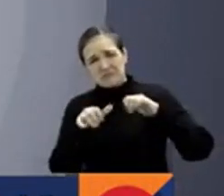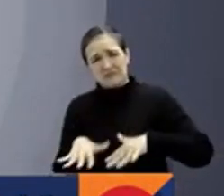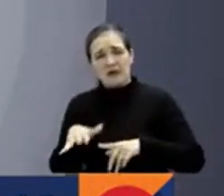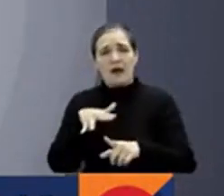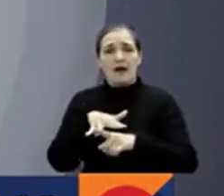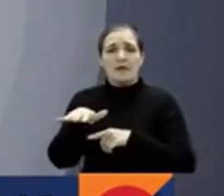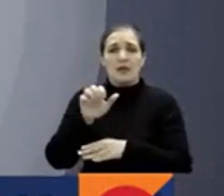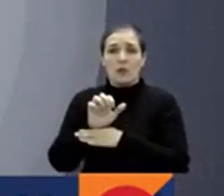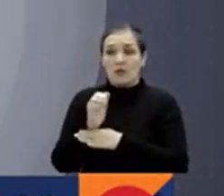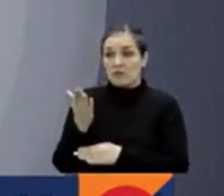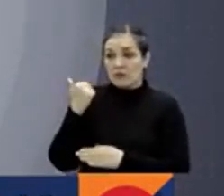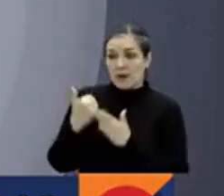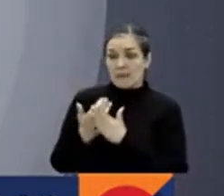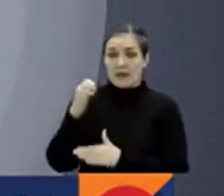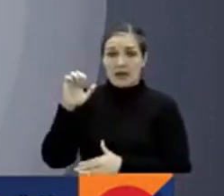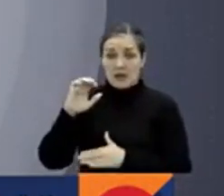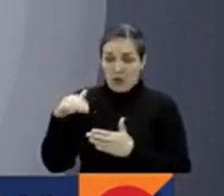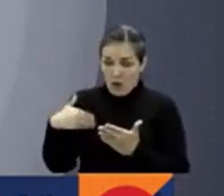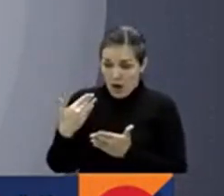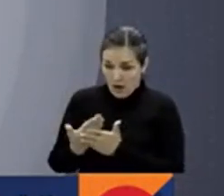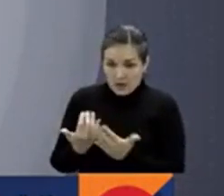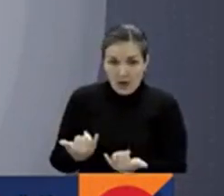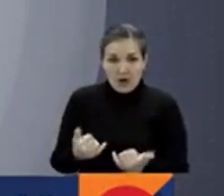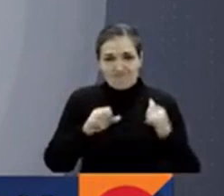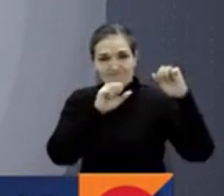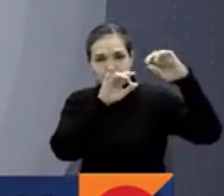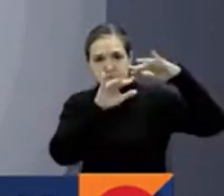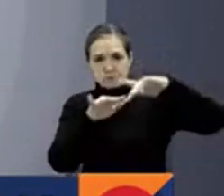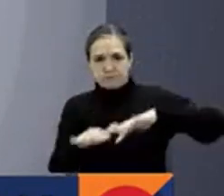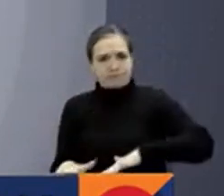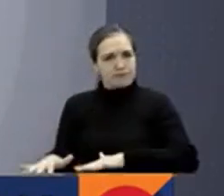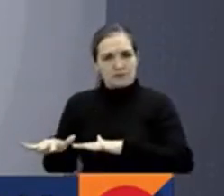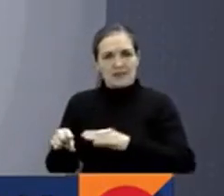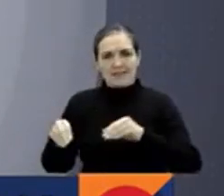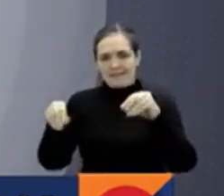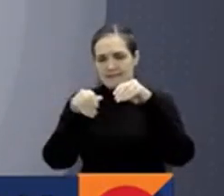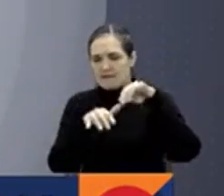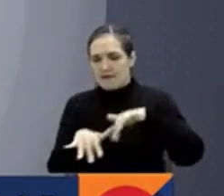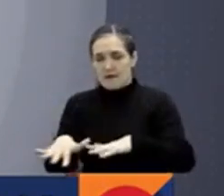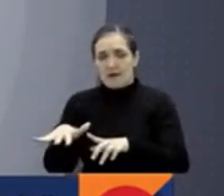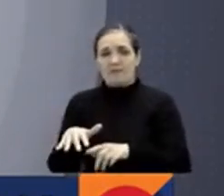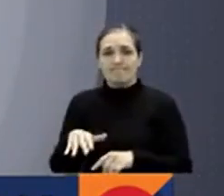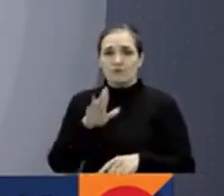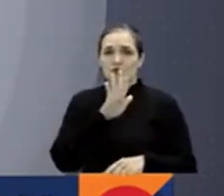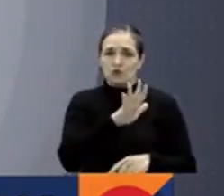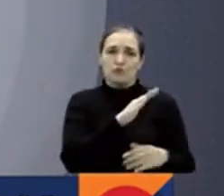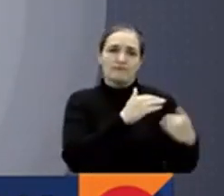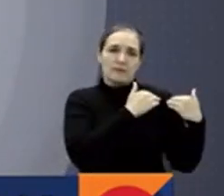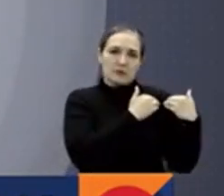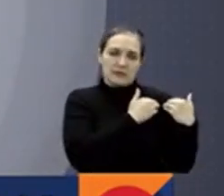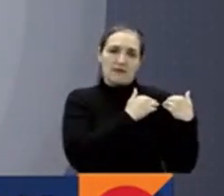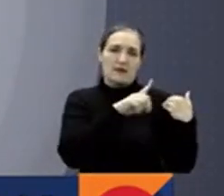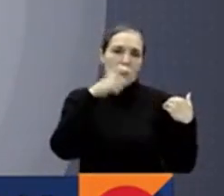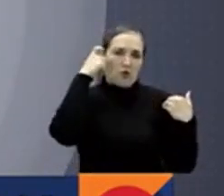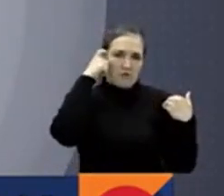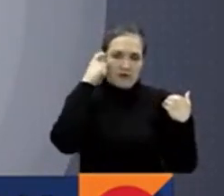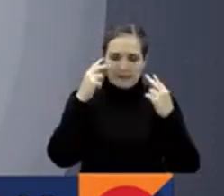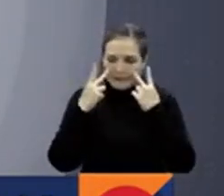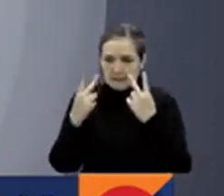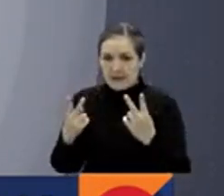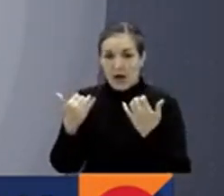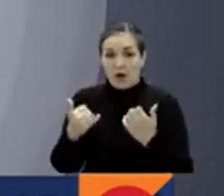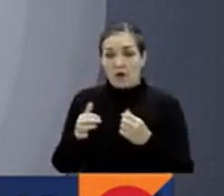país desde enero y desencadenaron el ALUD, según confirmó la Secretaría Nacional de Gestión de Riesgo. La situación en Alausí, 300